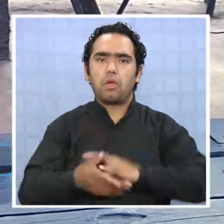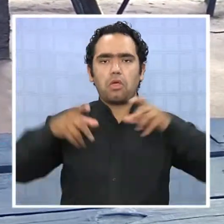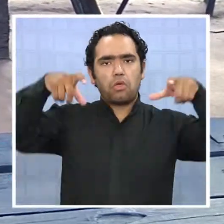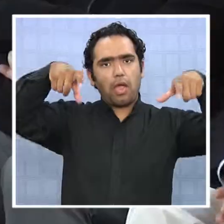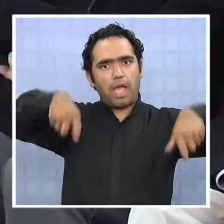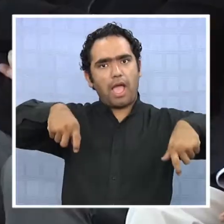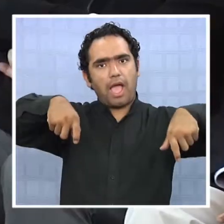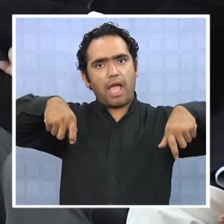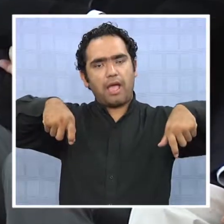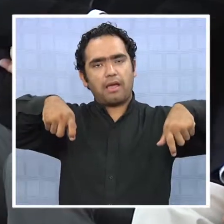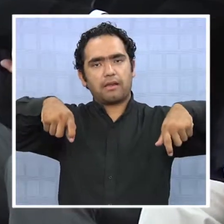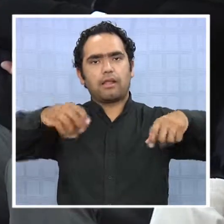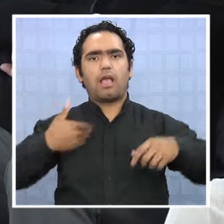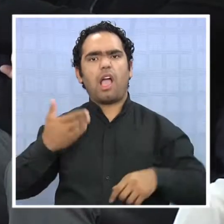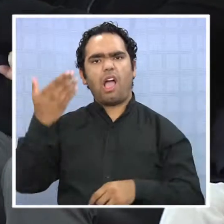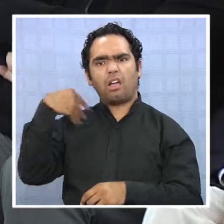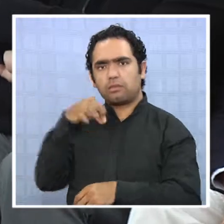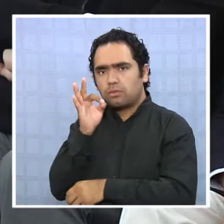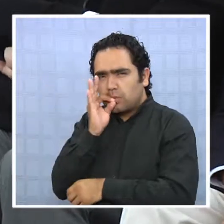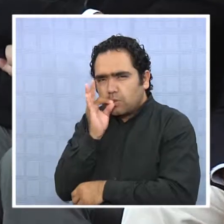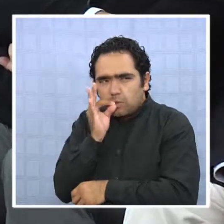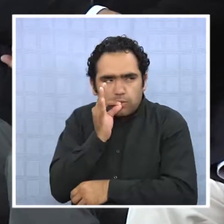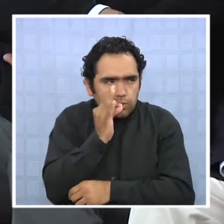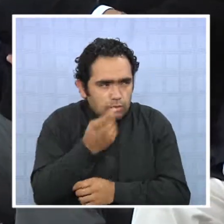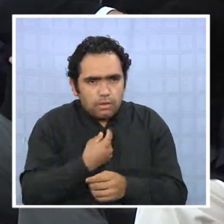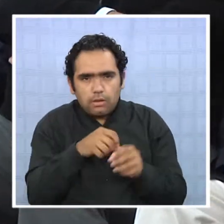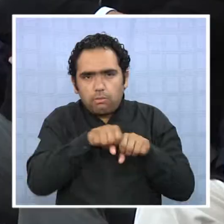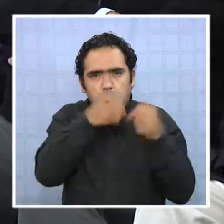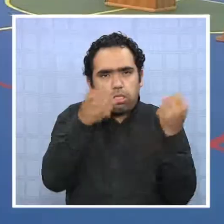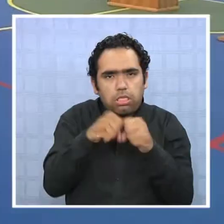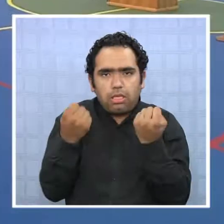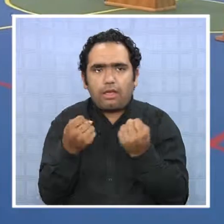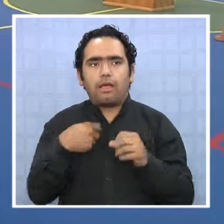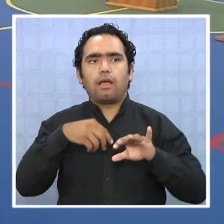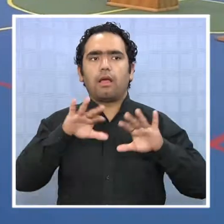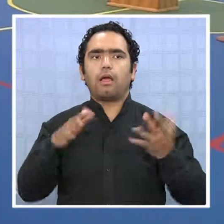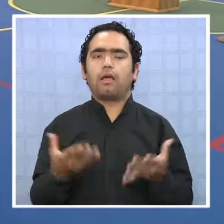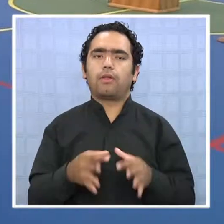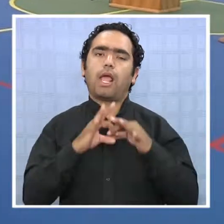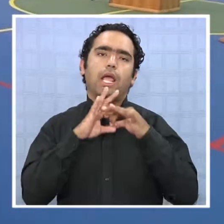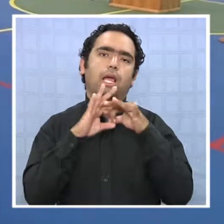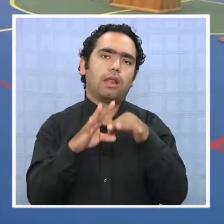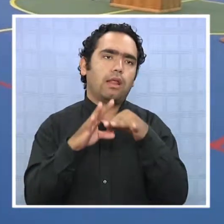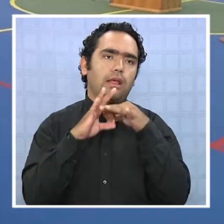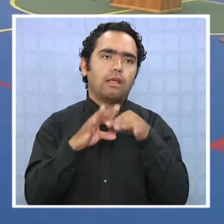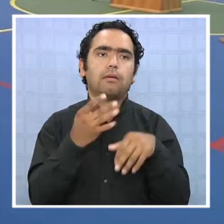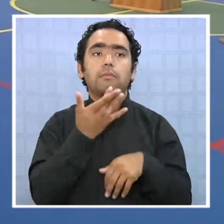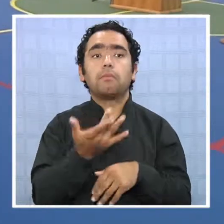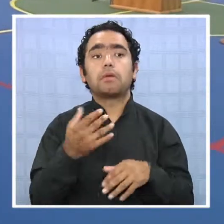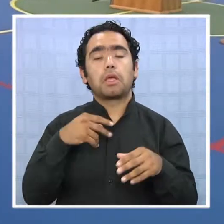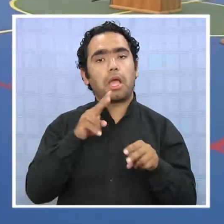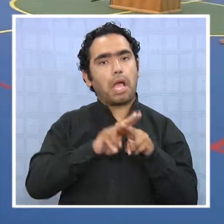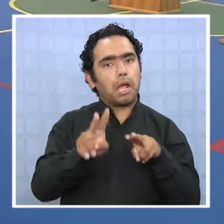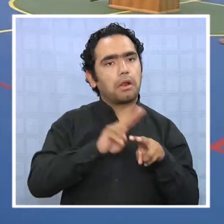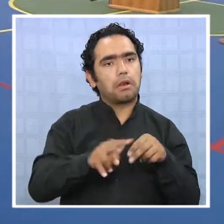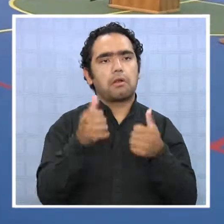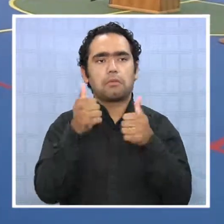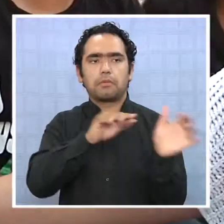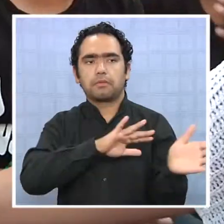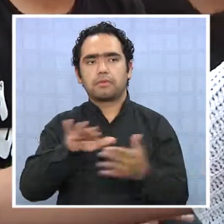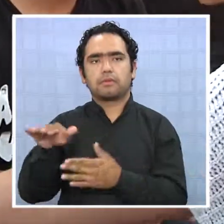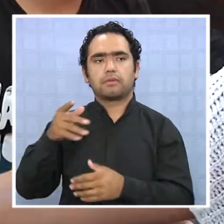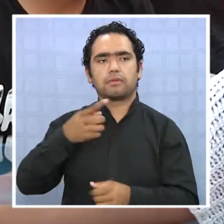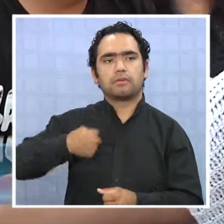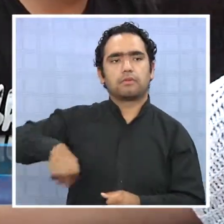arco, hasta estaban los fumones, estaba todo eso, tira esto, y agradecemos que lo pudieron arreglar la